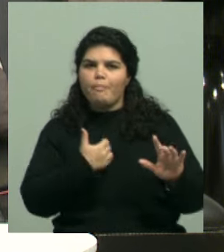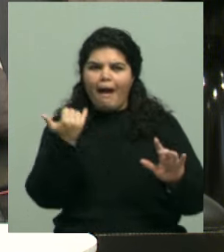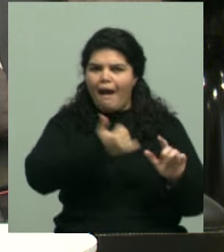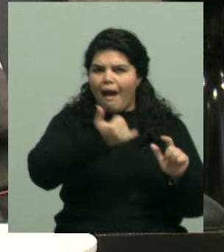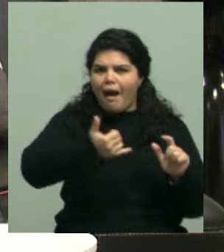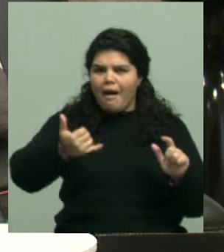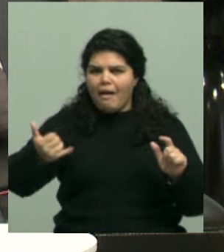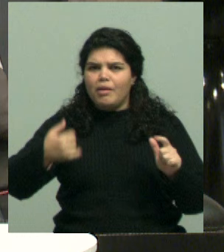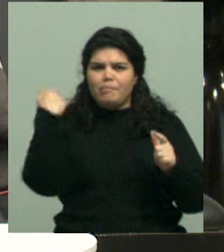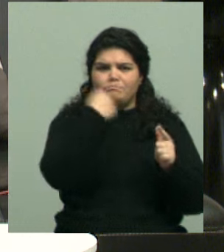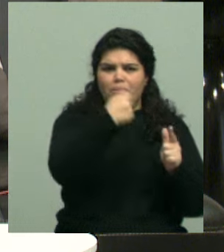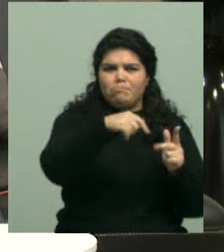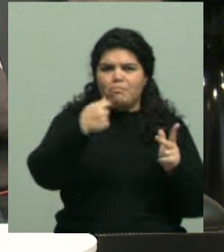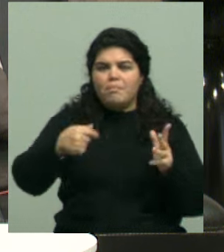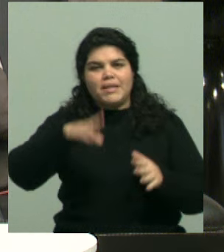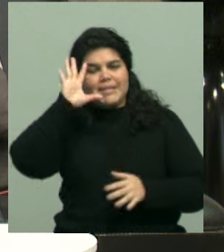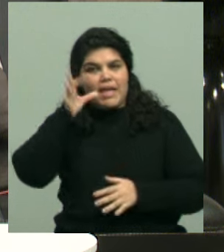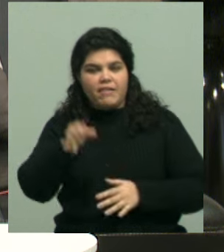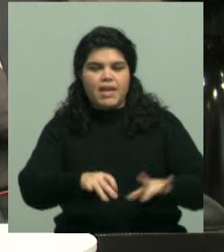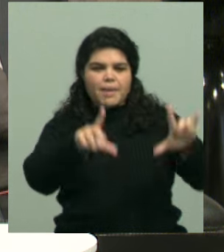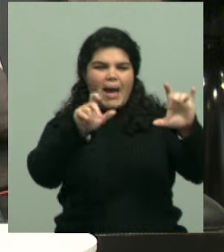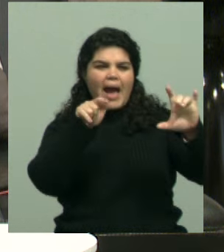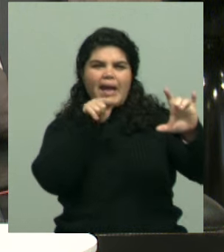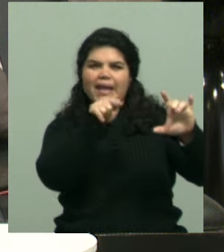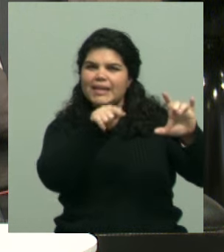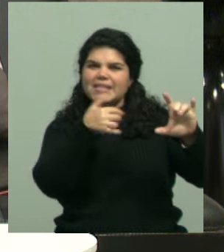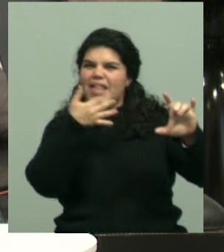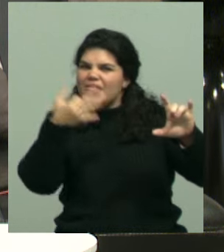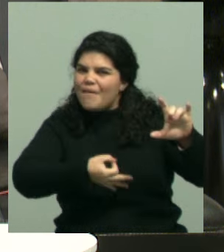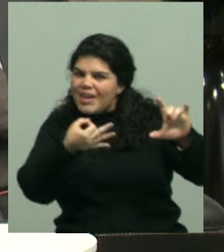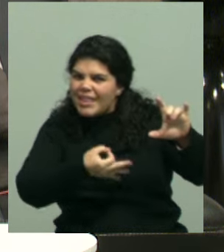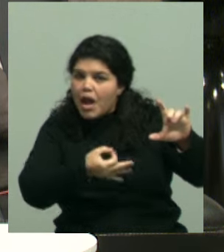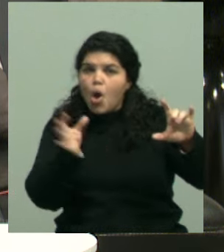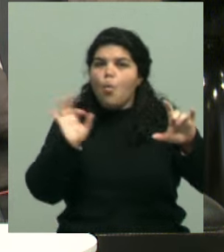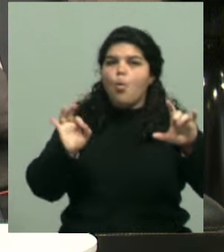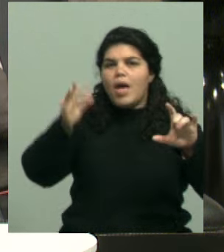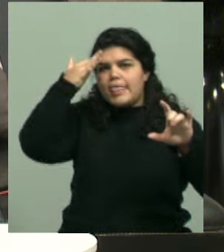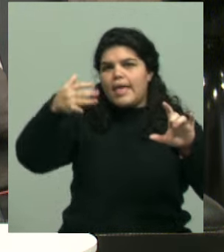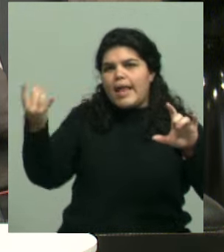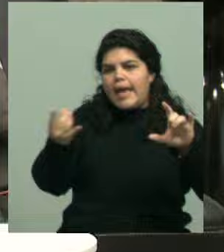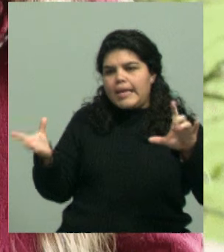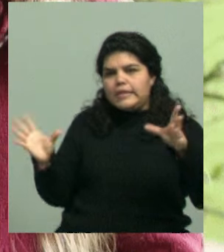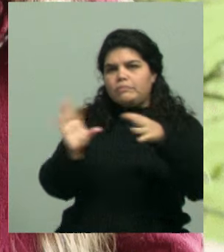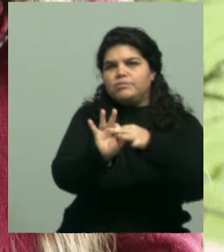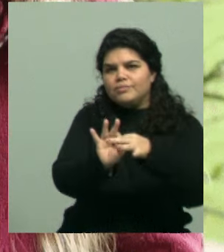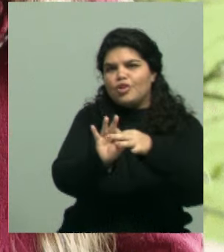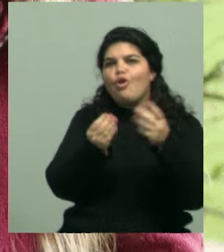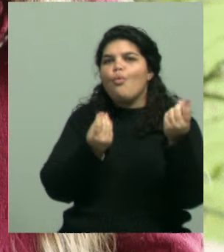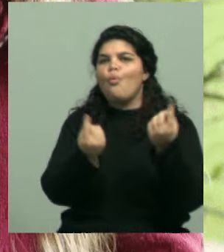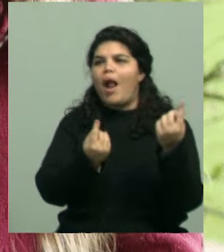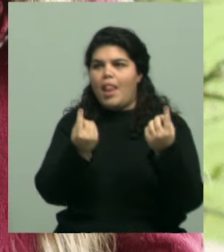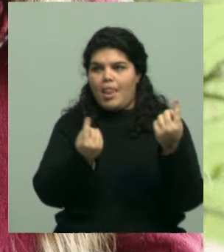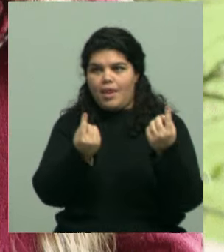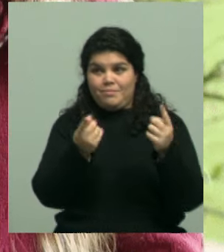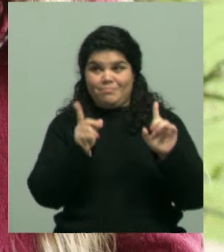para verificar si una imagen, la imagen que vemos en una red social o en algún portal de algún medio de comunicación,